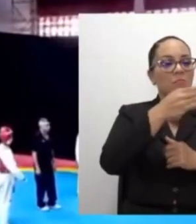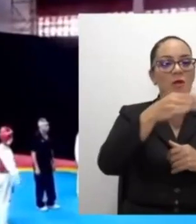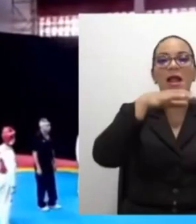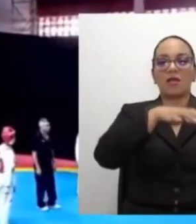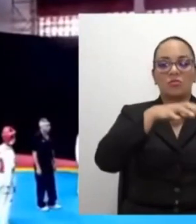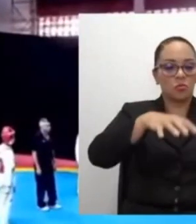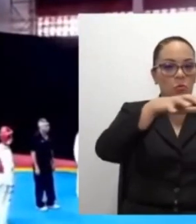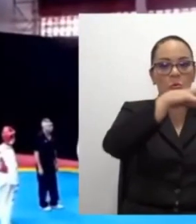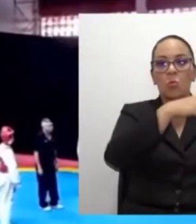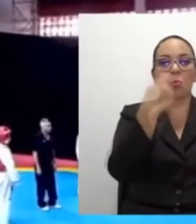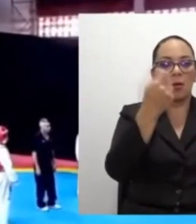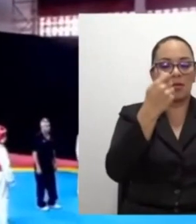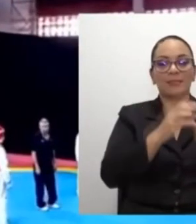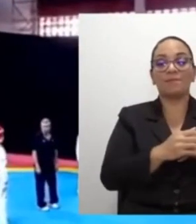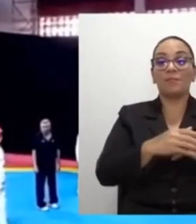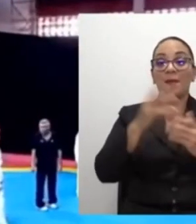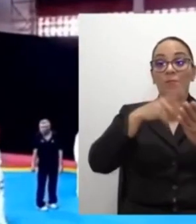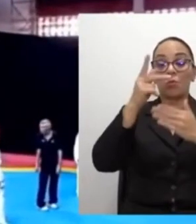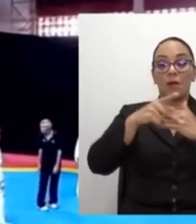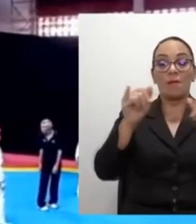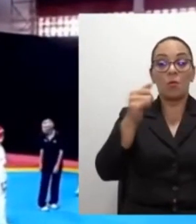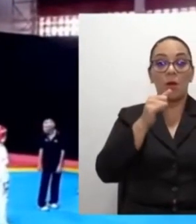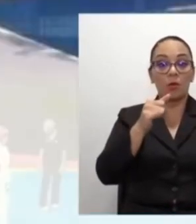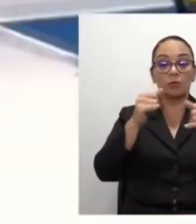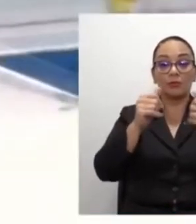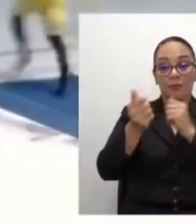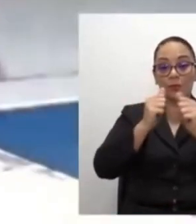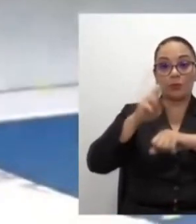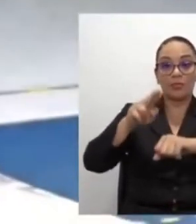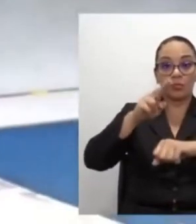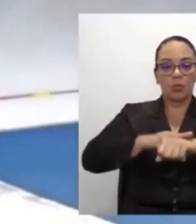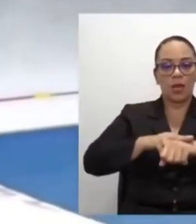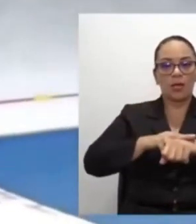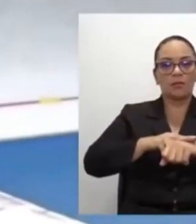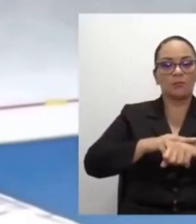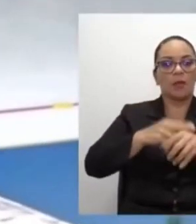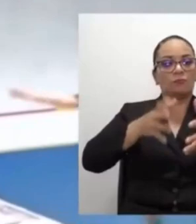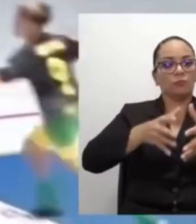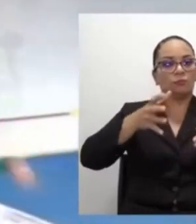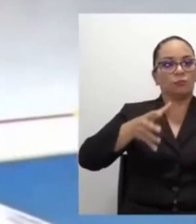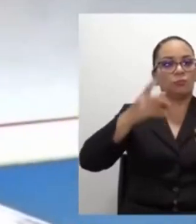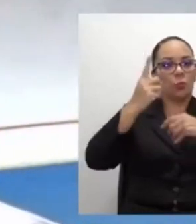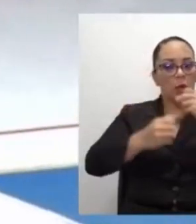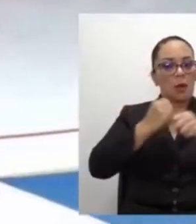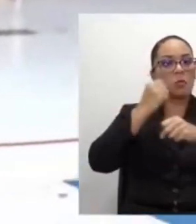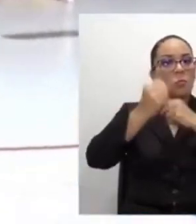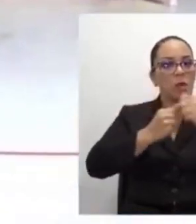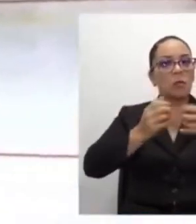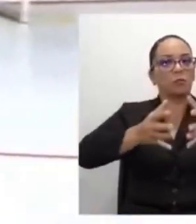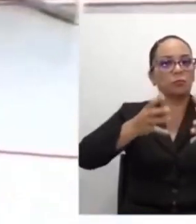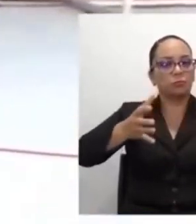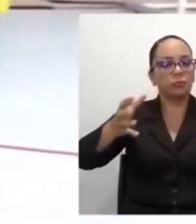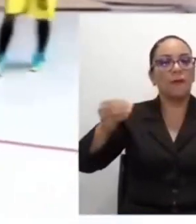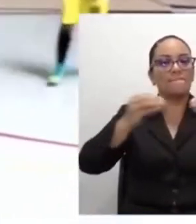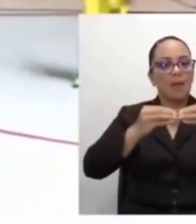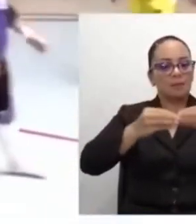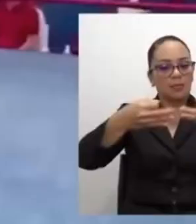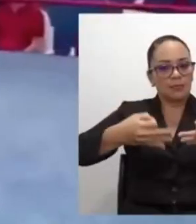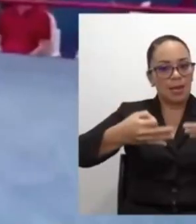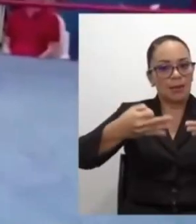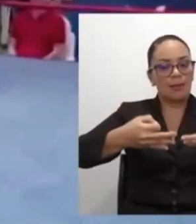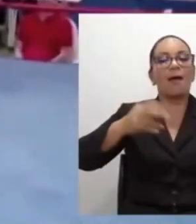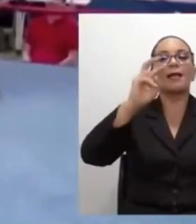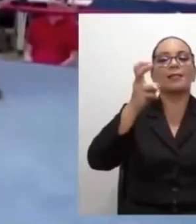Los Juegos Deportivos Nacionales y Paranacionales, organizados por los Comités Cantonales de Deportes y